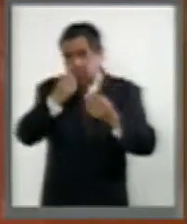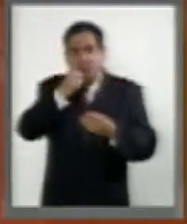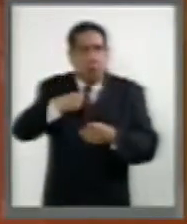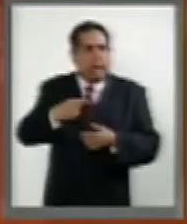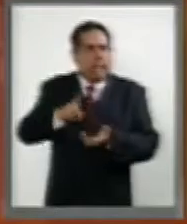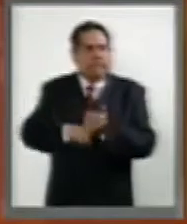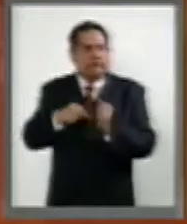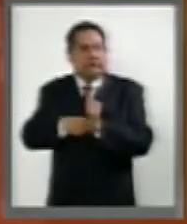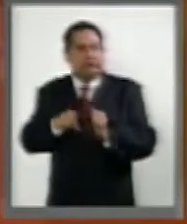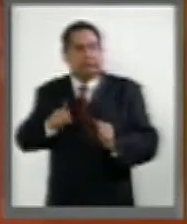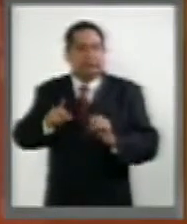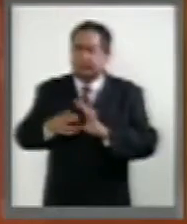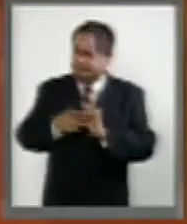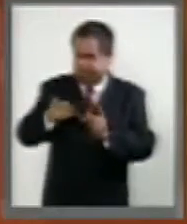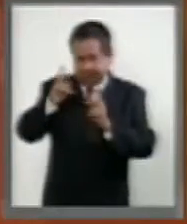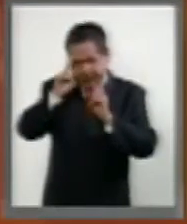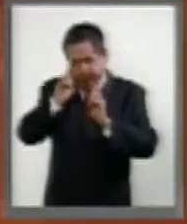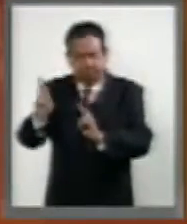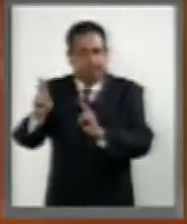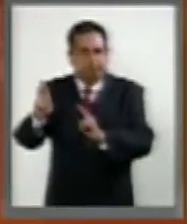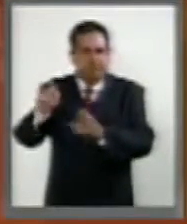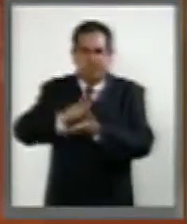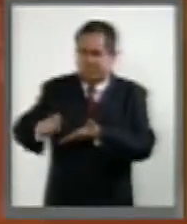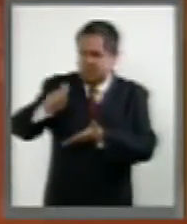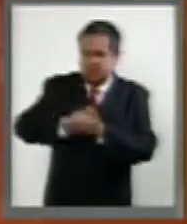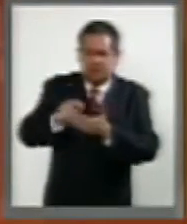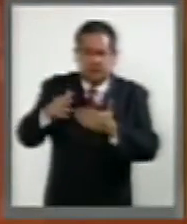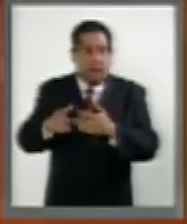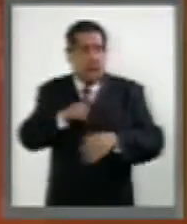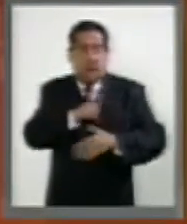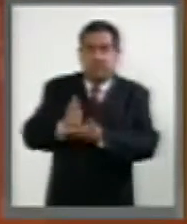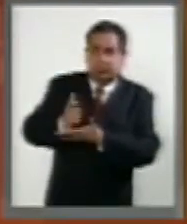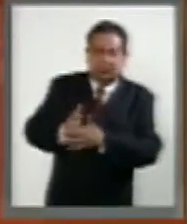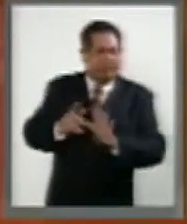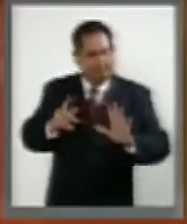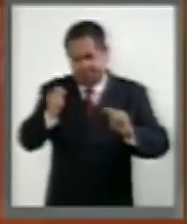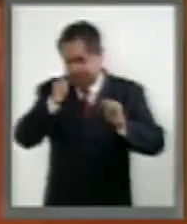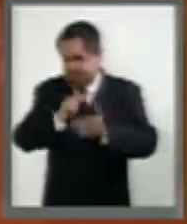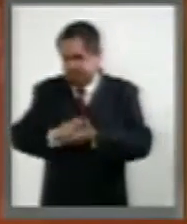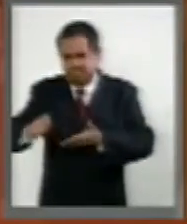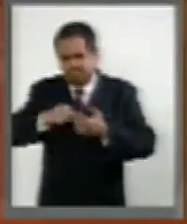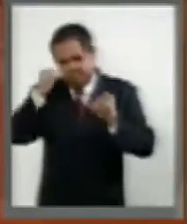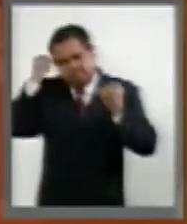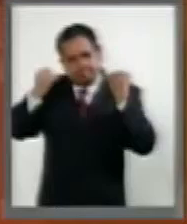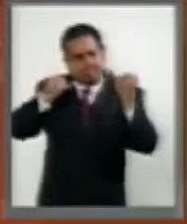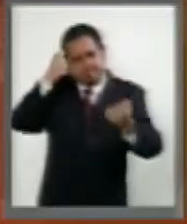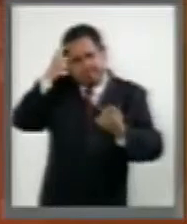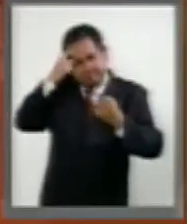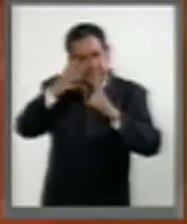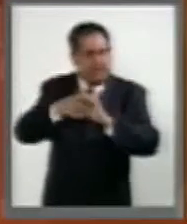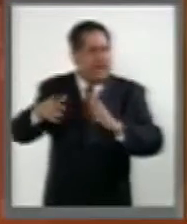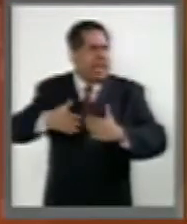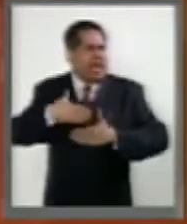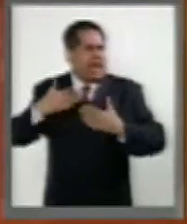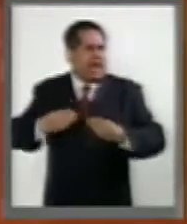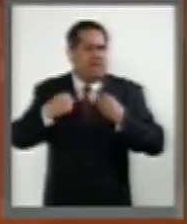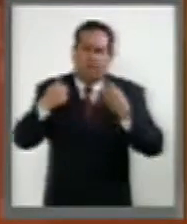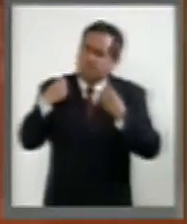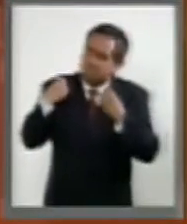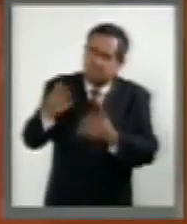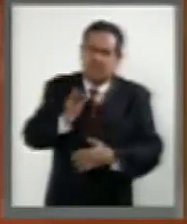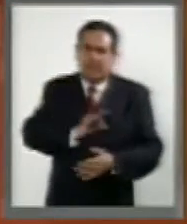estar en condiciones verdaderamente amenazantes para esa libertad de crear, para esa alegría de vivir. Así que